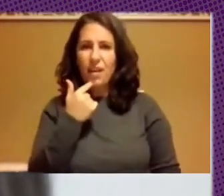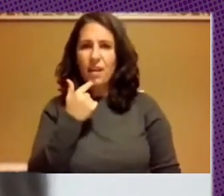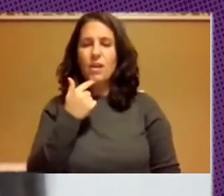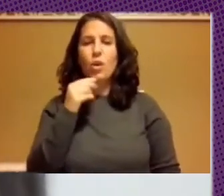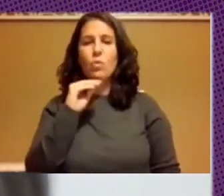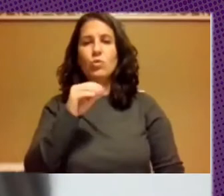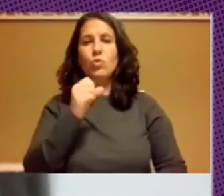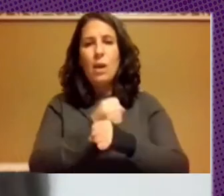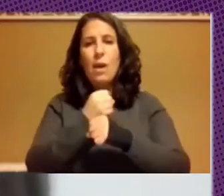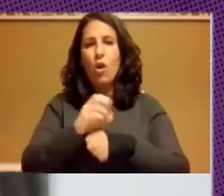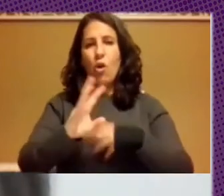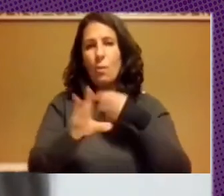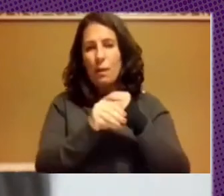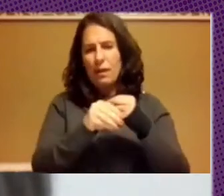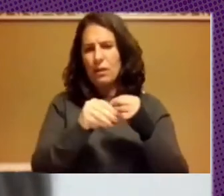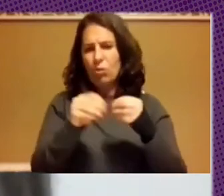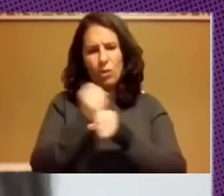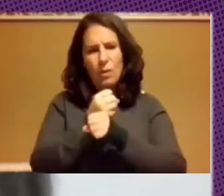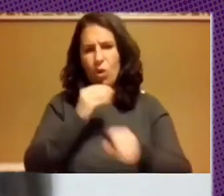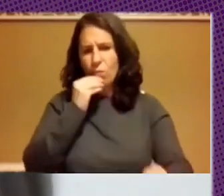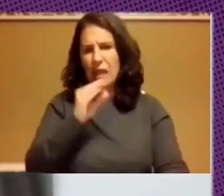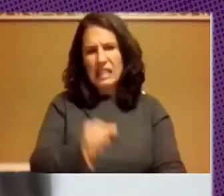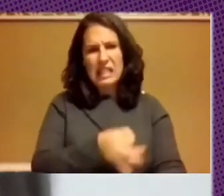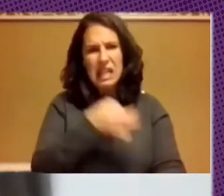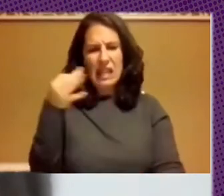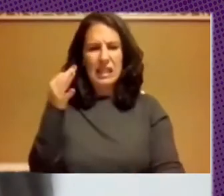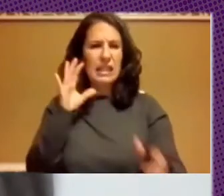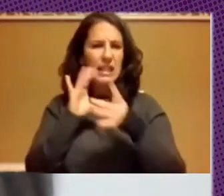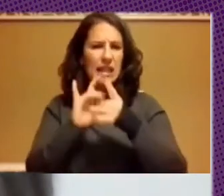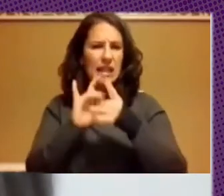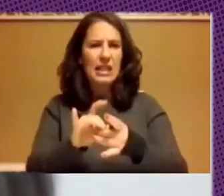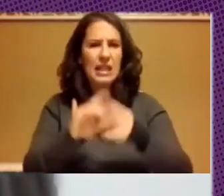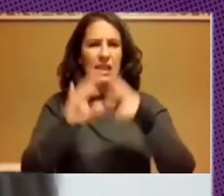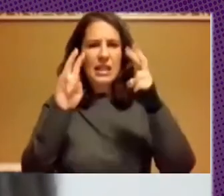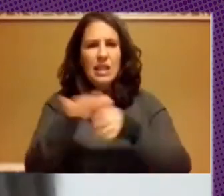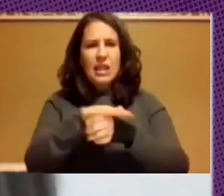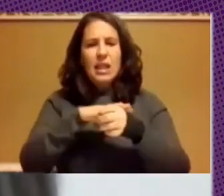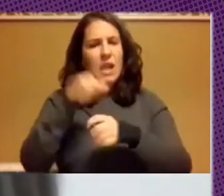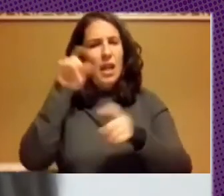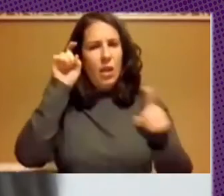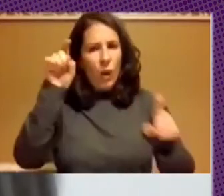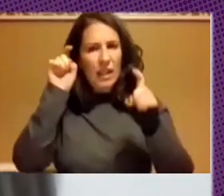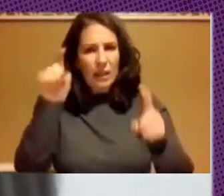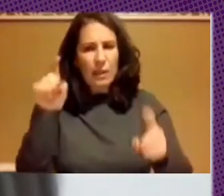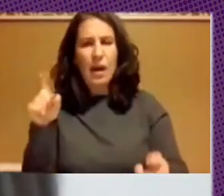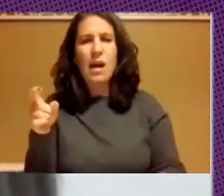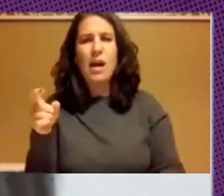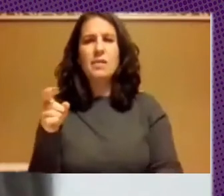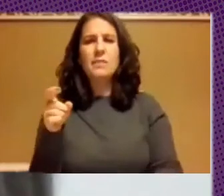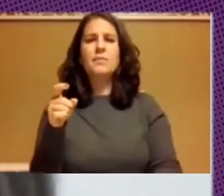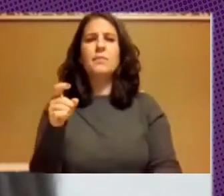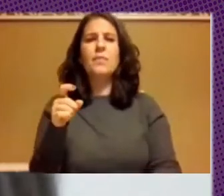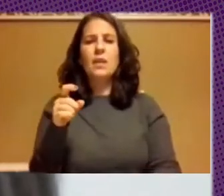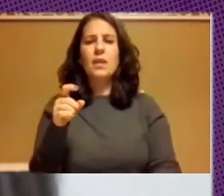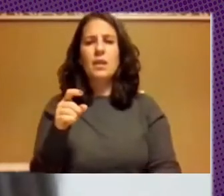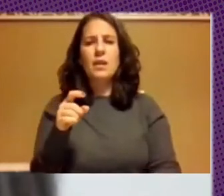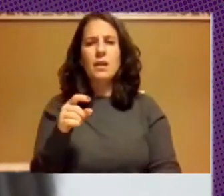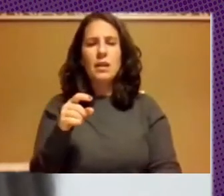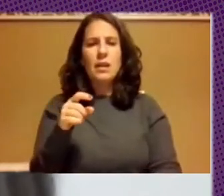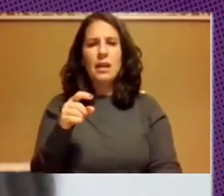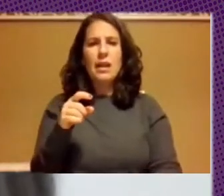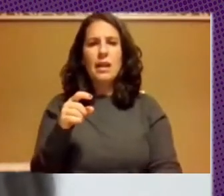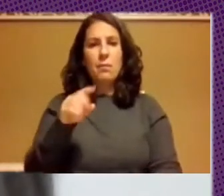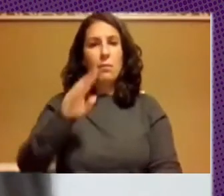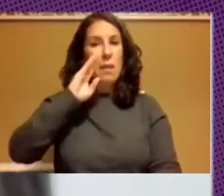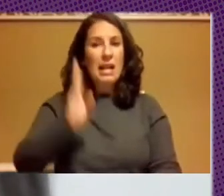haciendo excelente en términos vinculados al área educativa que está haciendo el centro educa digital de